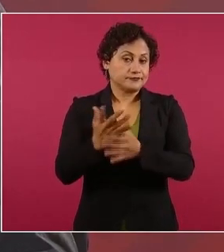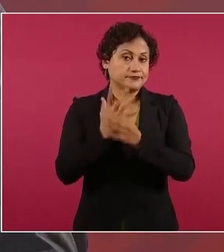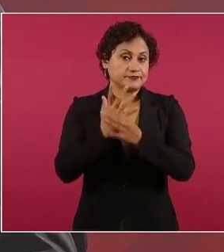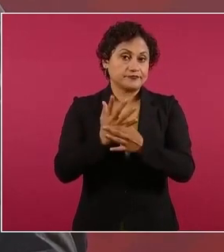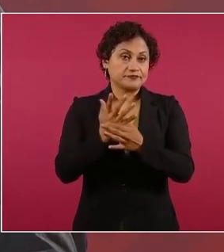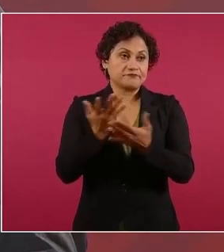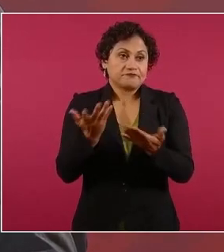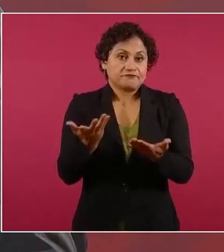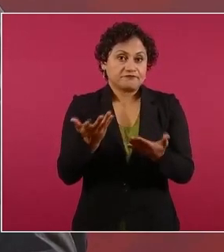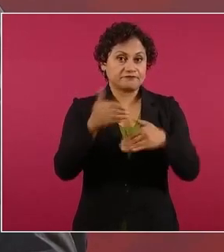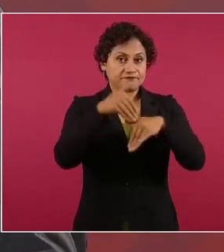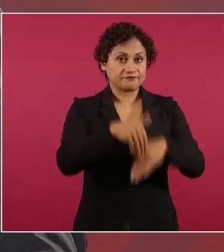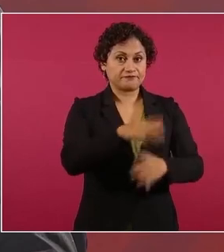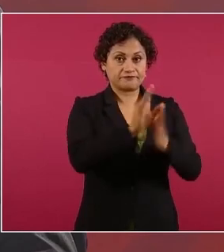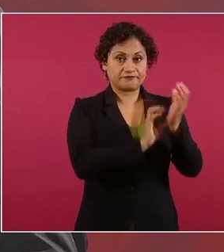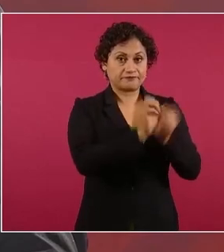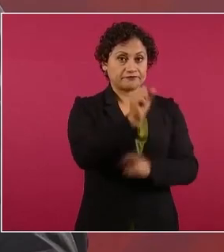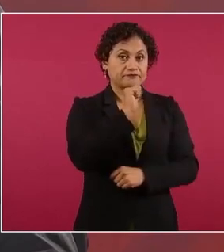constitucional